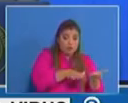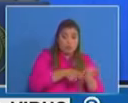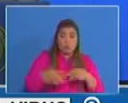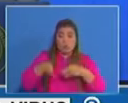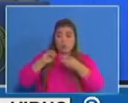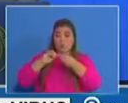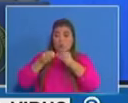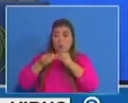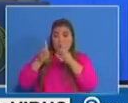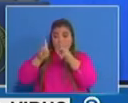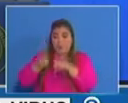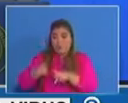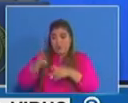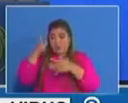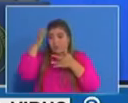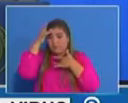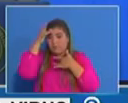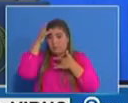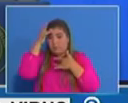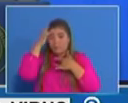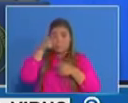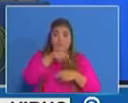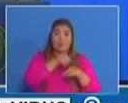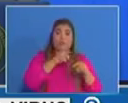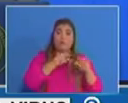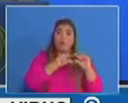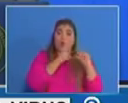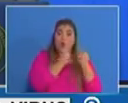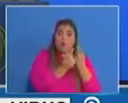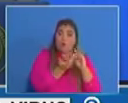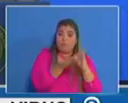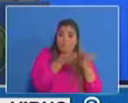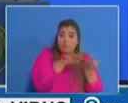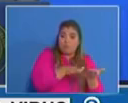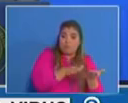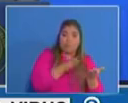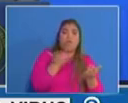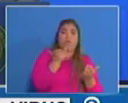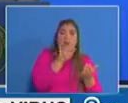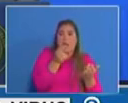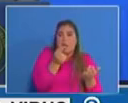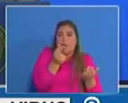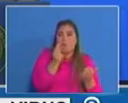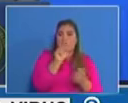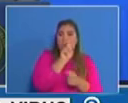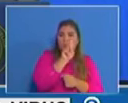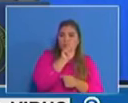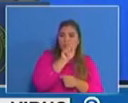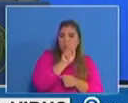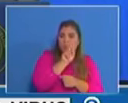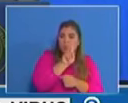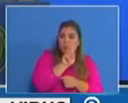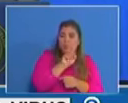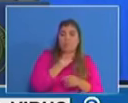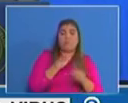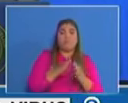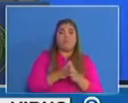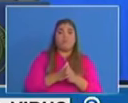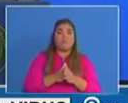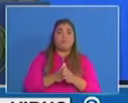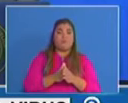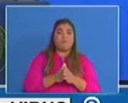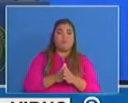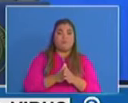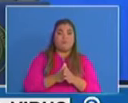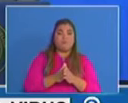es mucho más cercano al 1 y si lo comparamos con lo que veíamos en la lámina anterior se ha mantenido mucho más estable